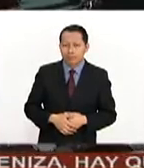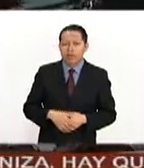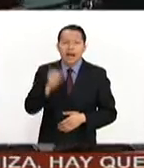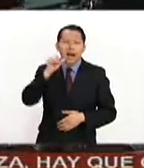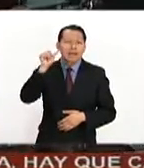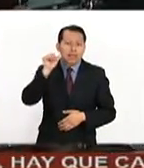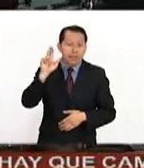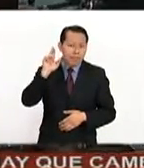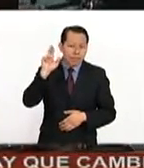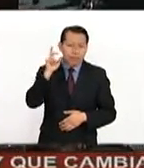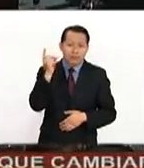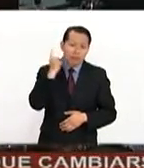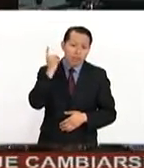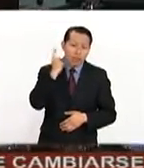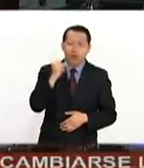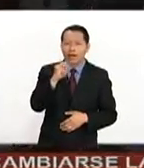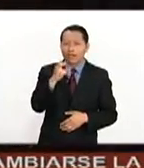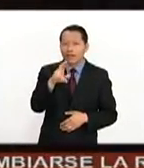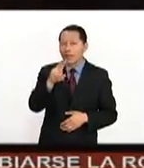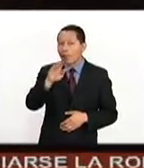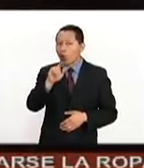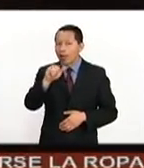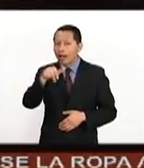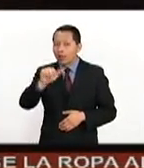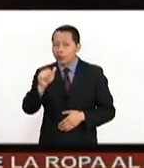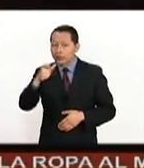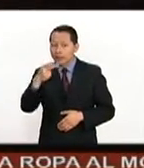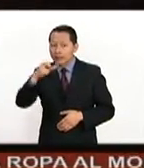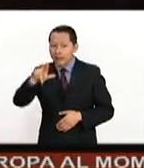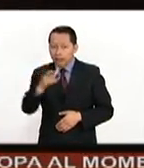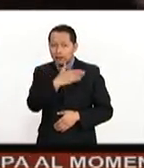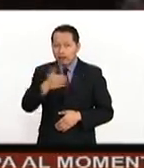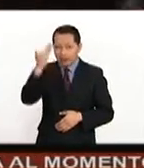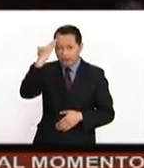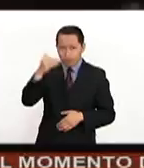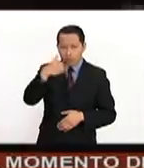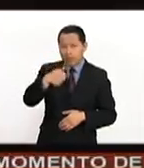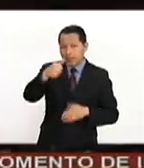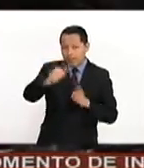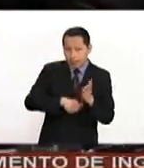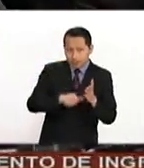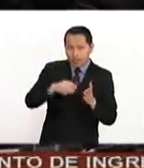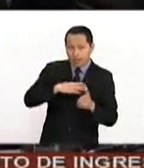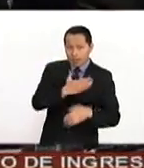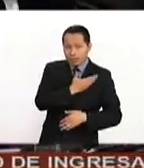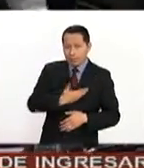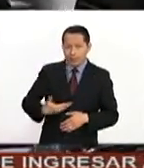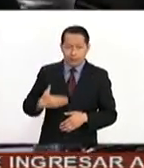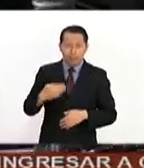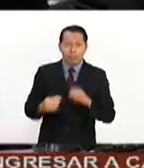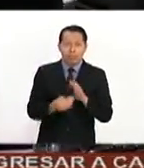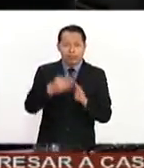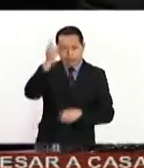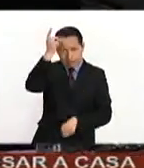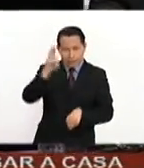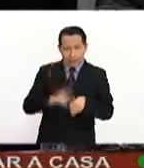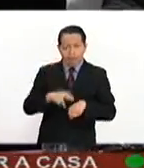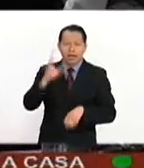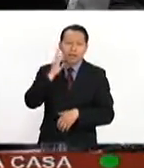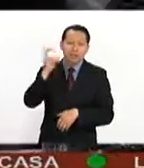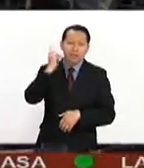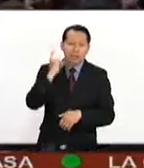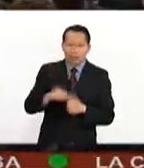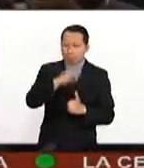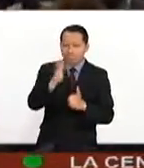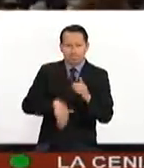Ayer martes, diputado Javier Bolaños Aguilar concluyó su periodo de seis meses al frente de la presidencia de la Mesa Directiva de la Cámara de